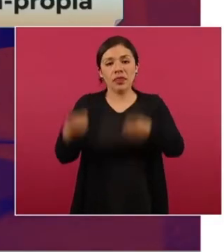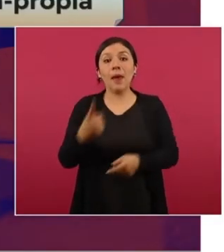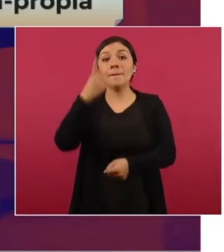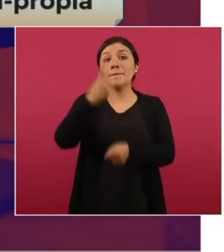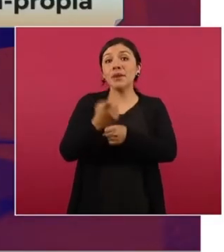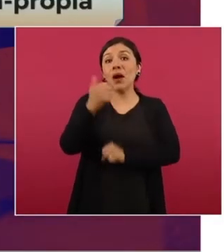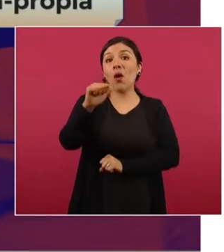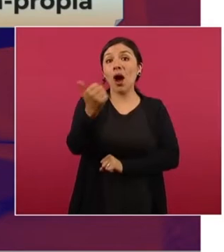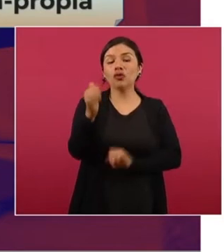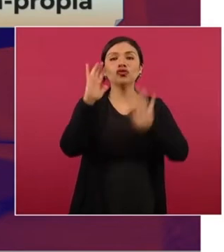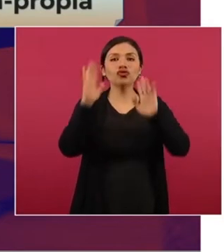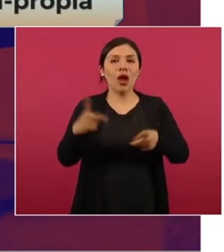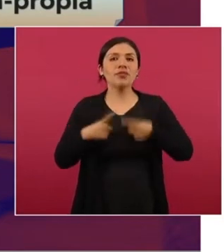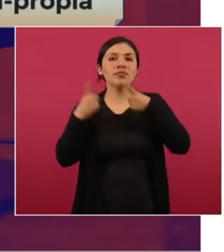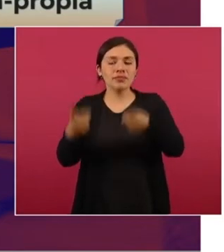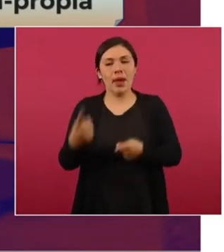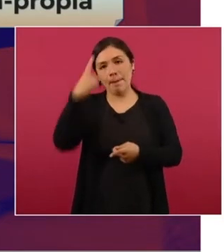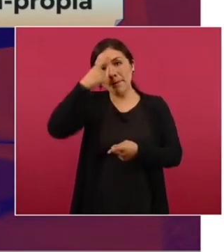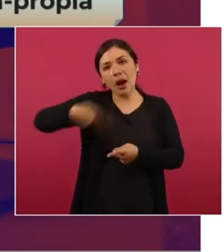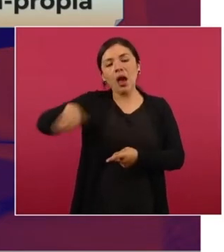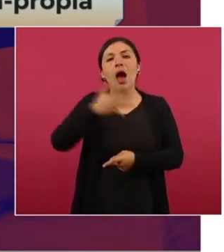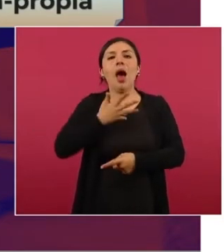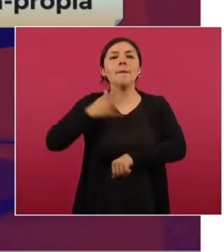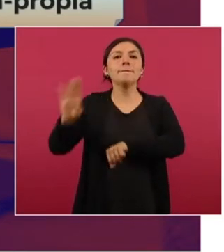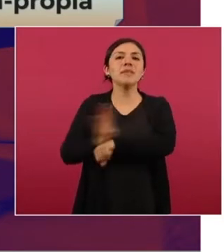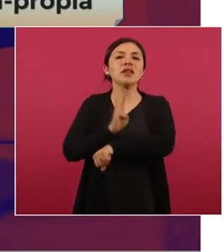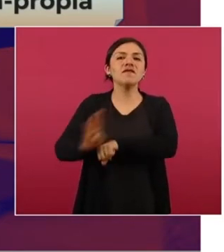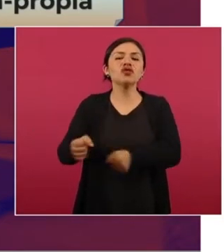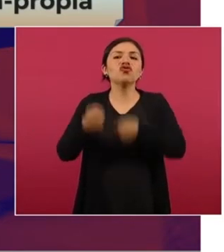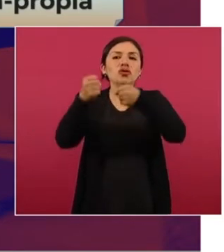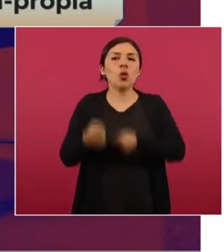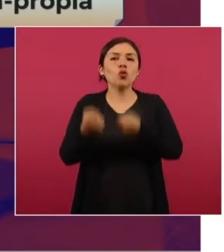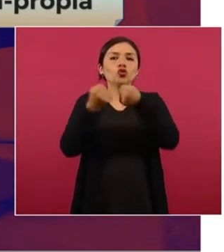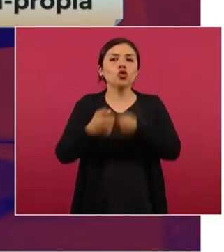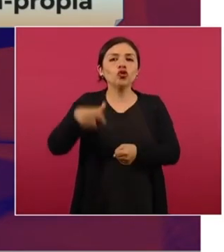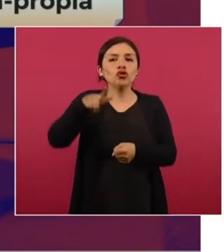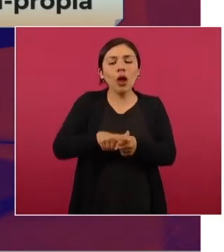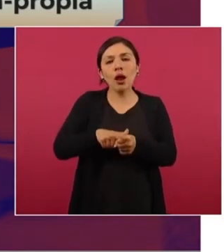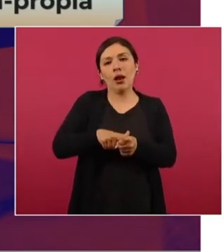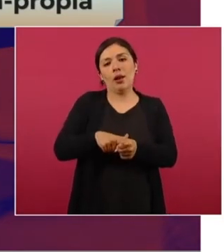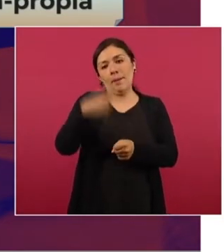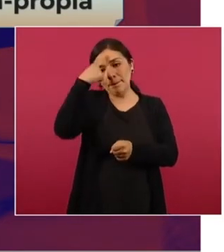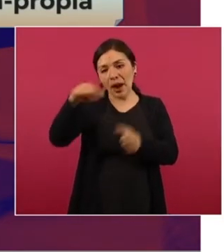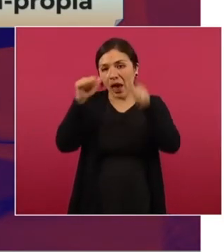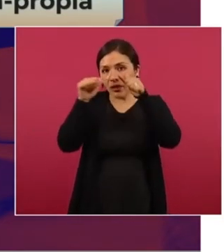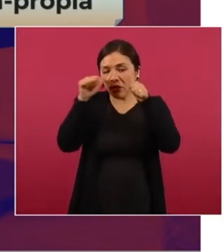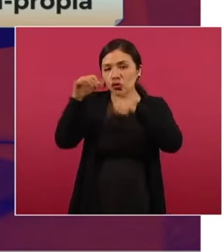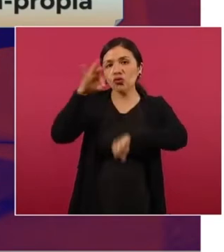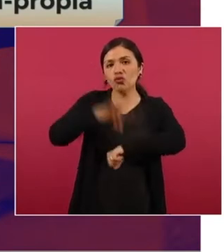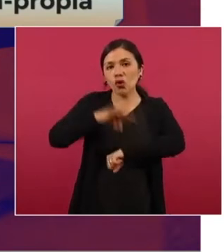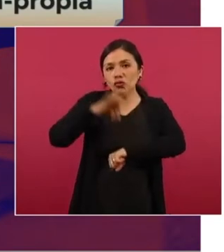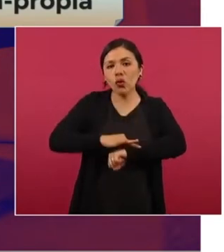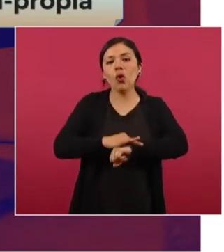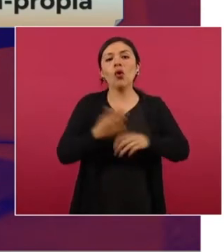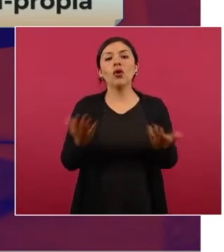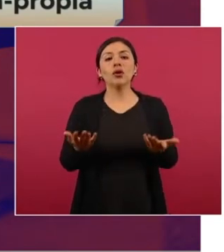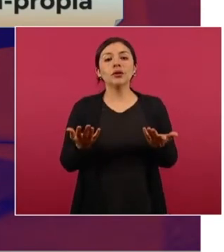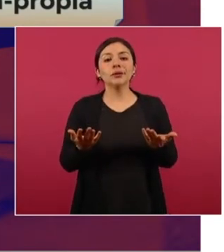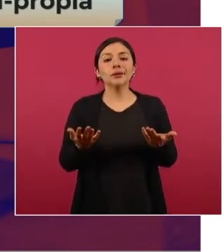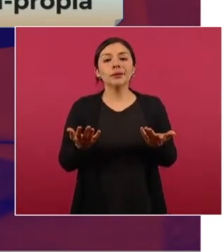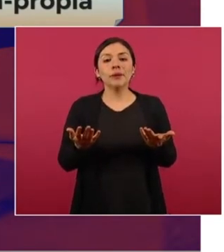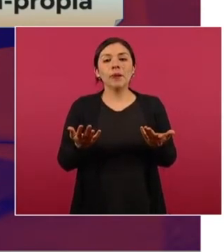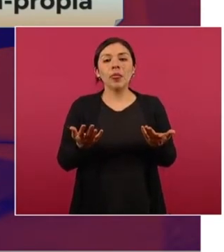contarán con este acceso a la seguridad social, atención médica y de